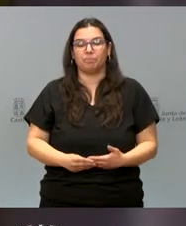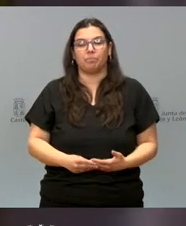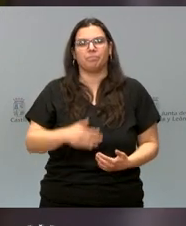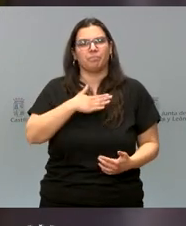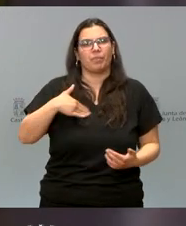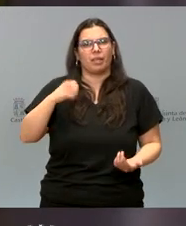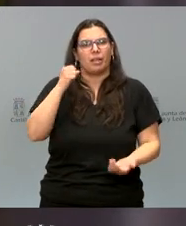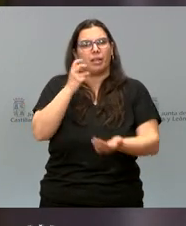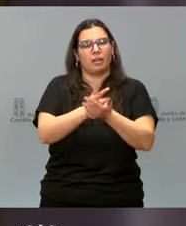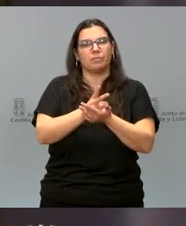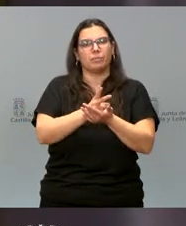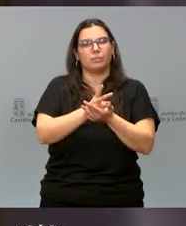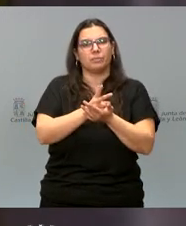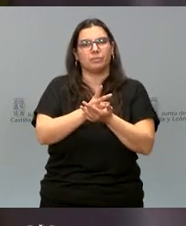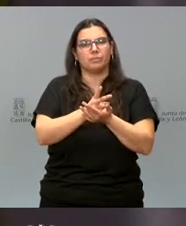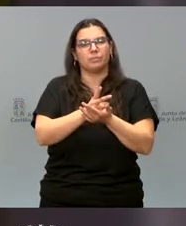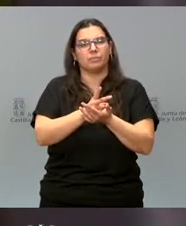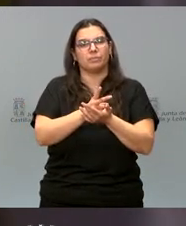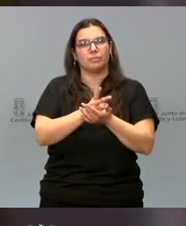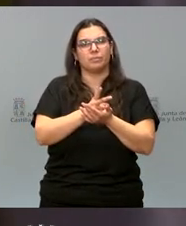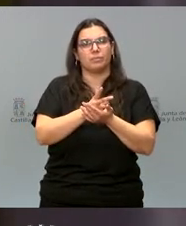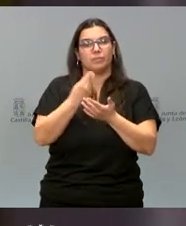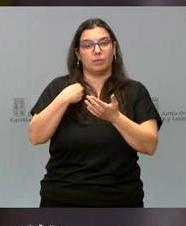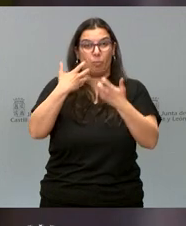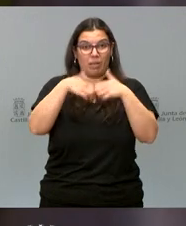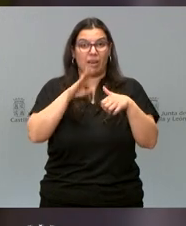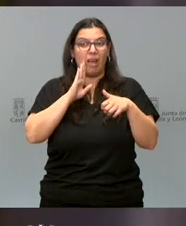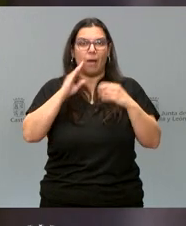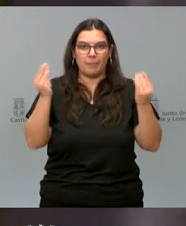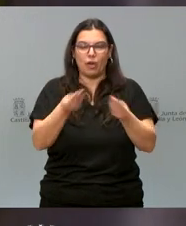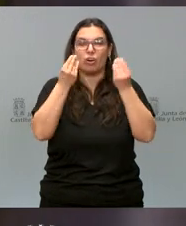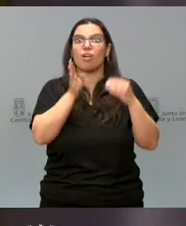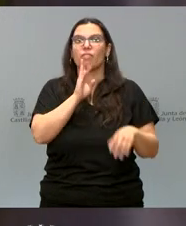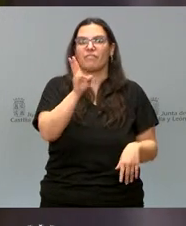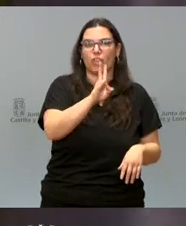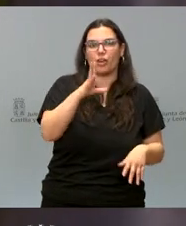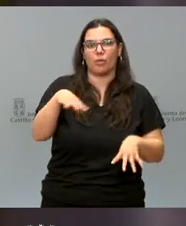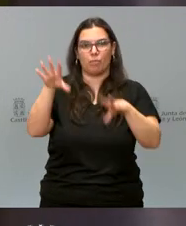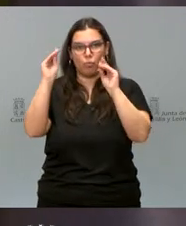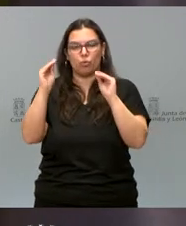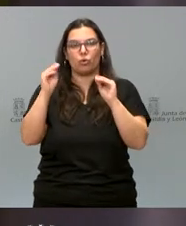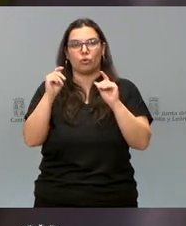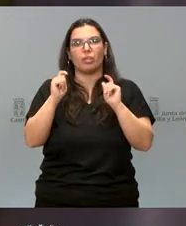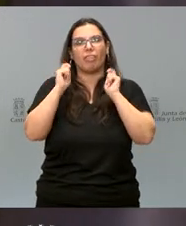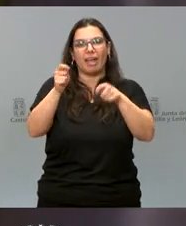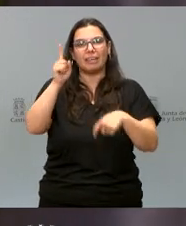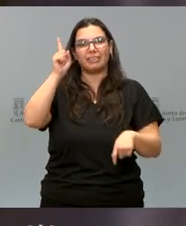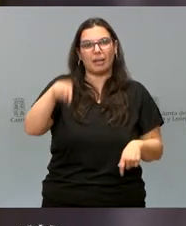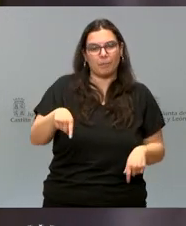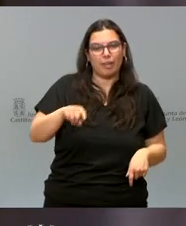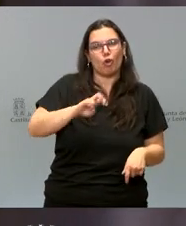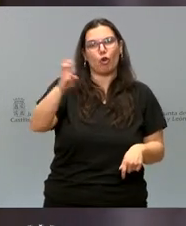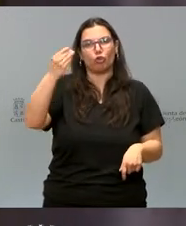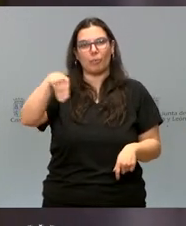apostar por mejorar los secuenciadores en Valladolid y en Burgos, dotar de un cuarto también en el